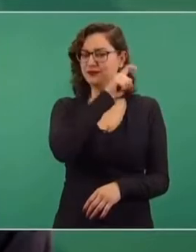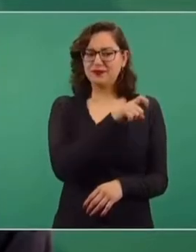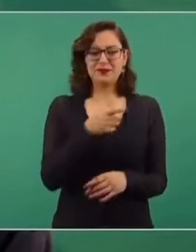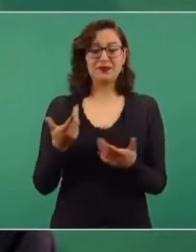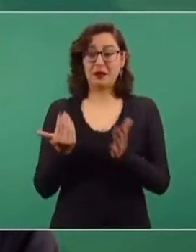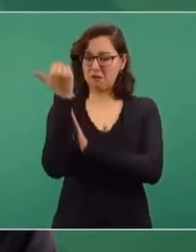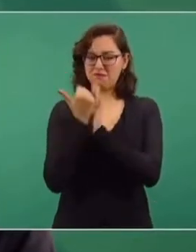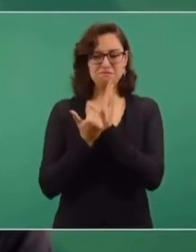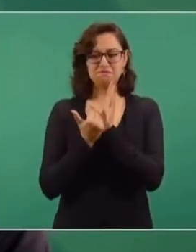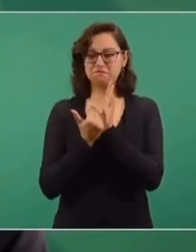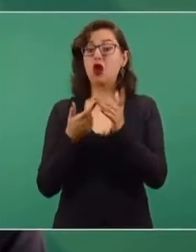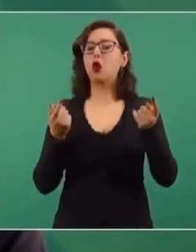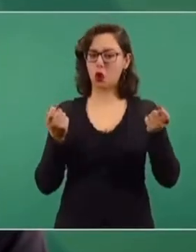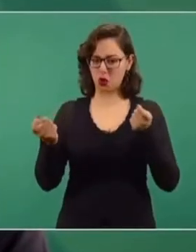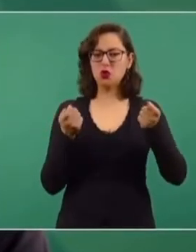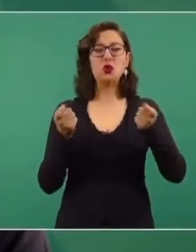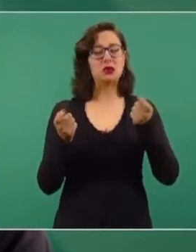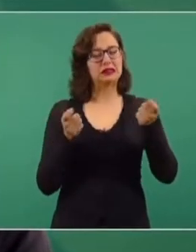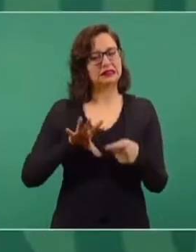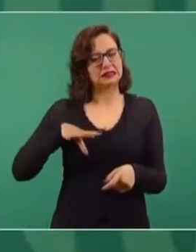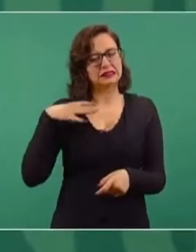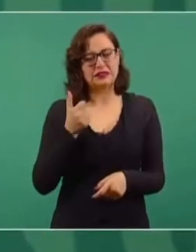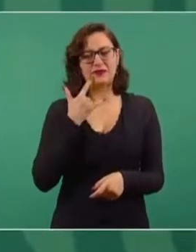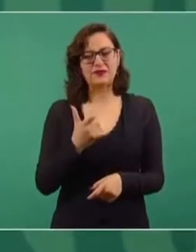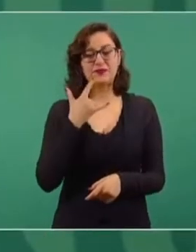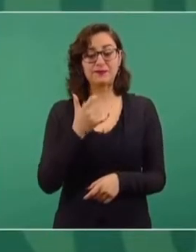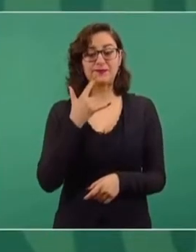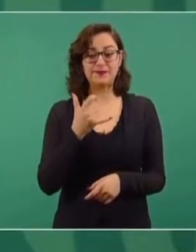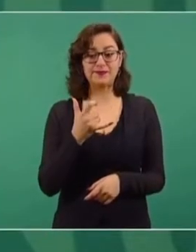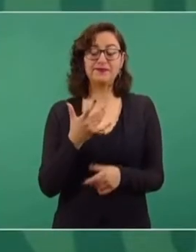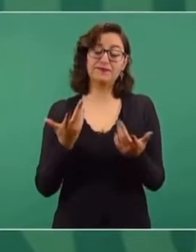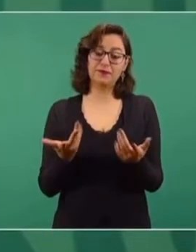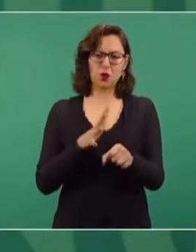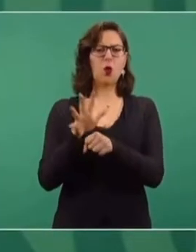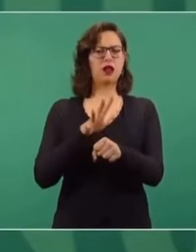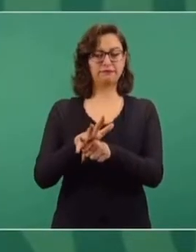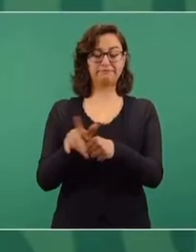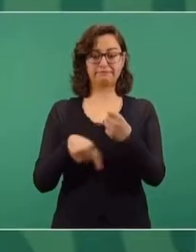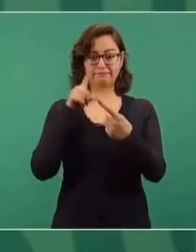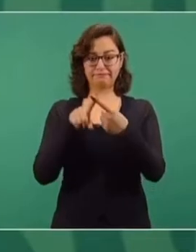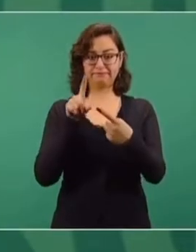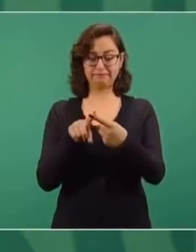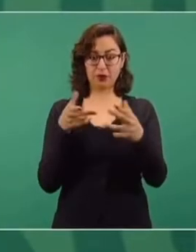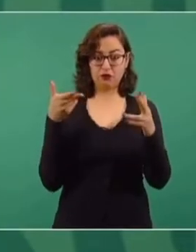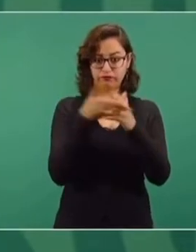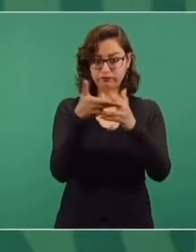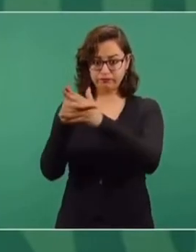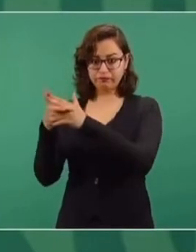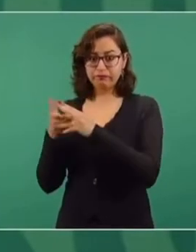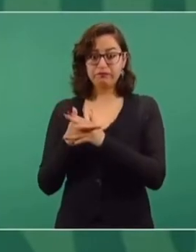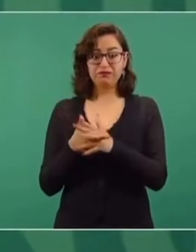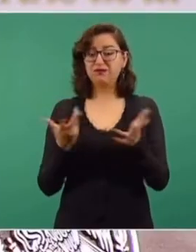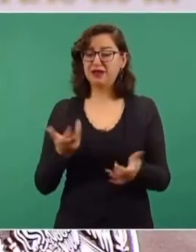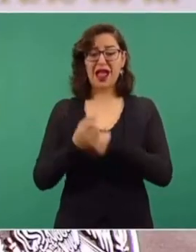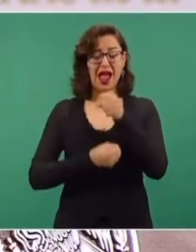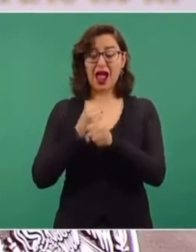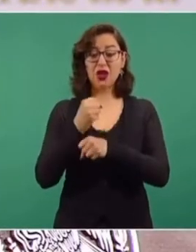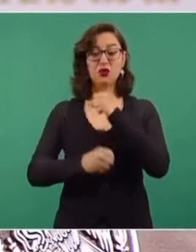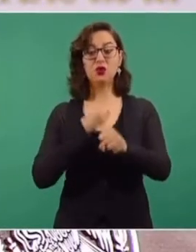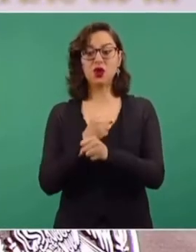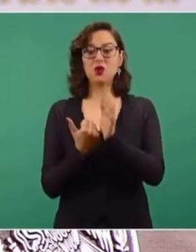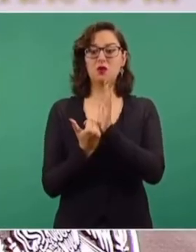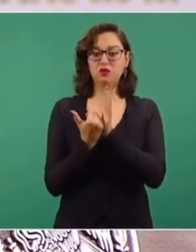contenido. Este es el caso del homicidio, claro, se iba incrementando año con año,